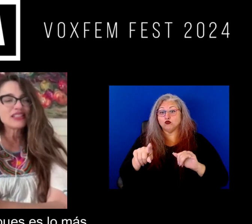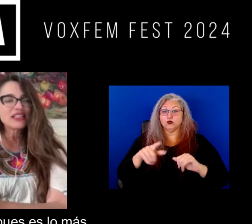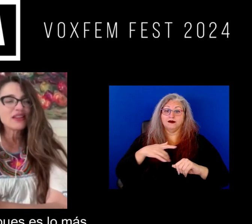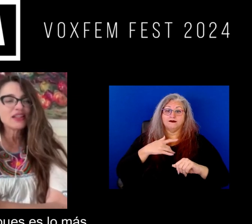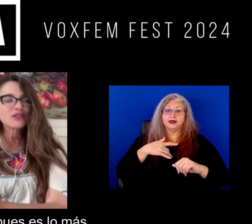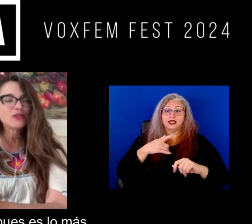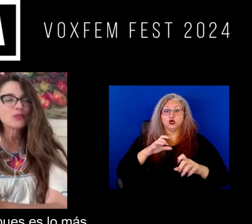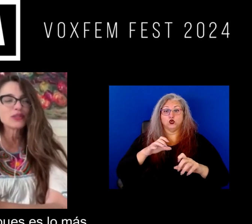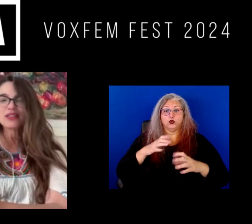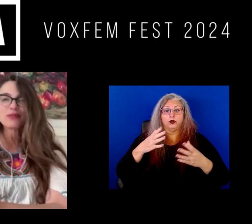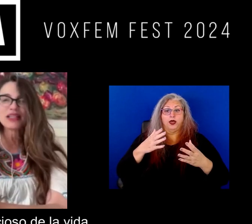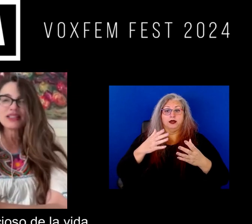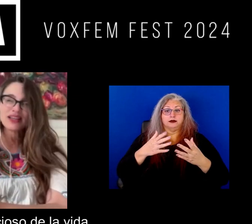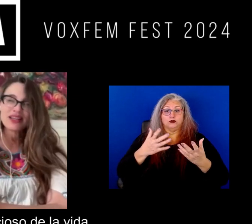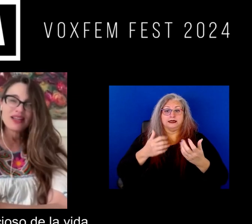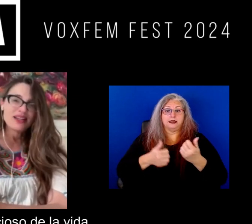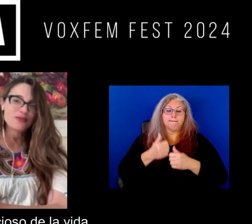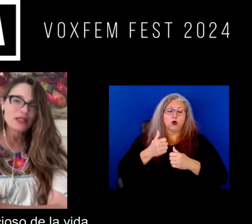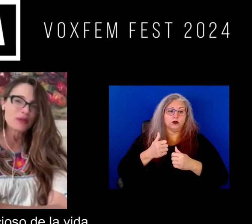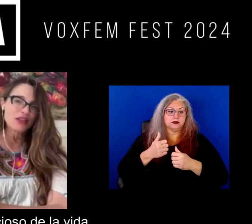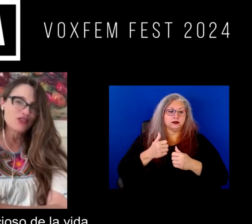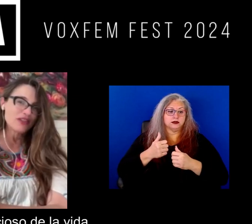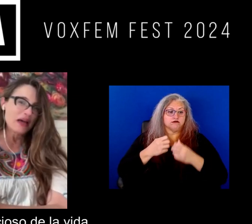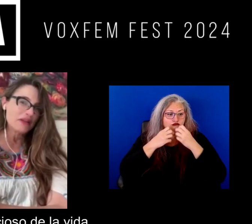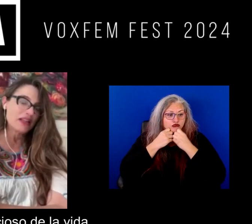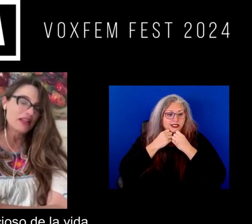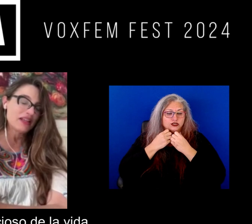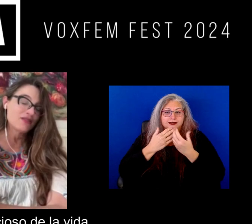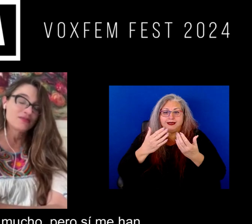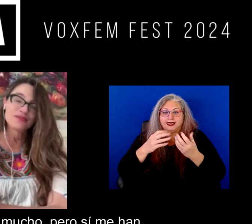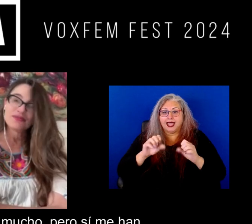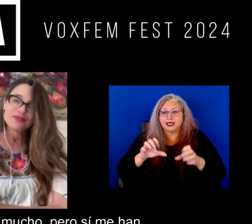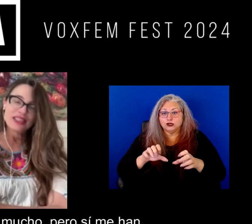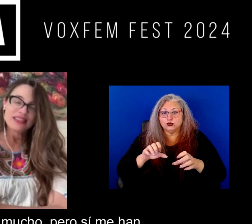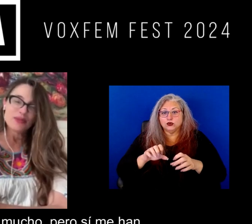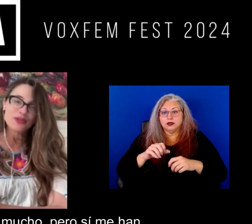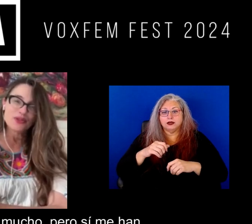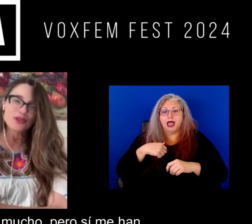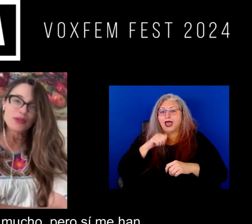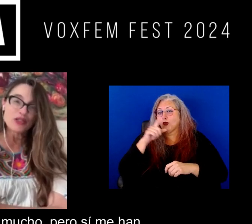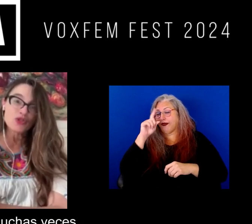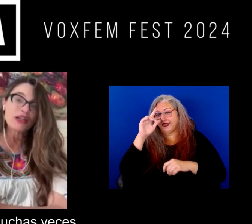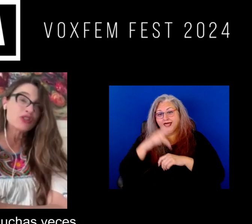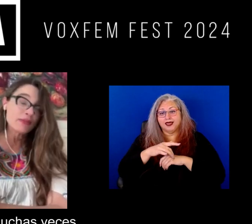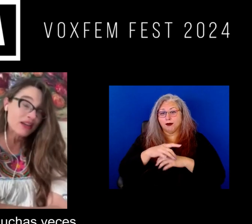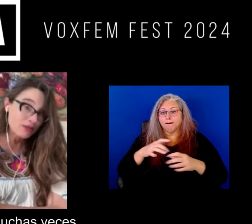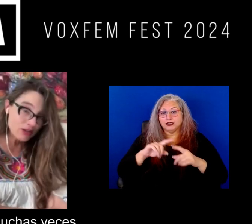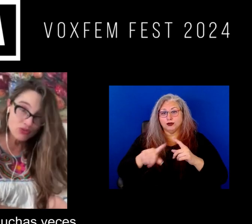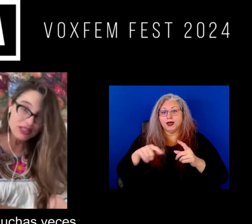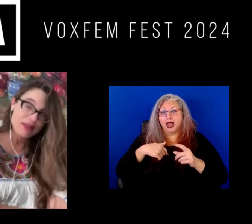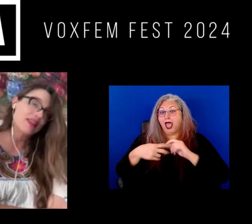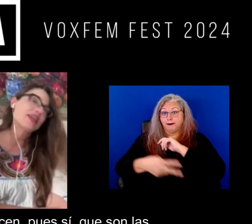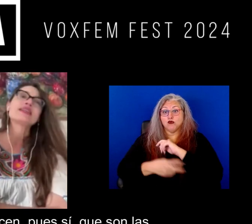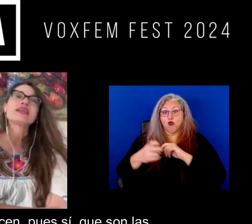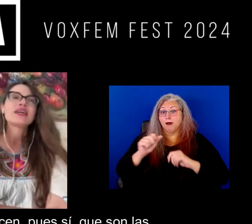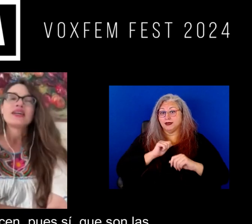es lo que estás haciendo pues es lo más lo más precioso de la vida sí tampoco lo pienso mucho pero sí me han robado